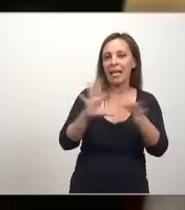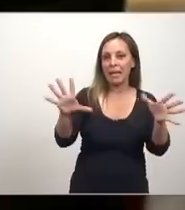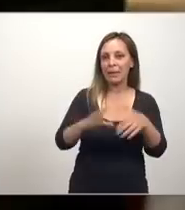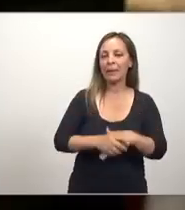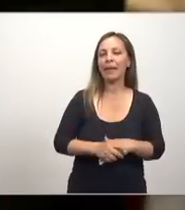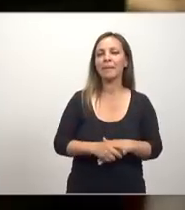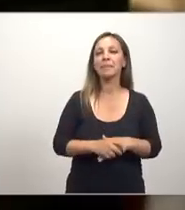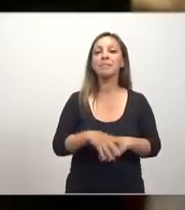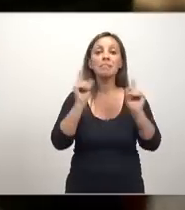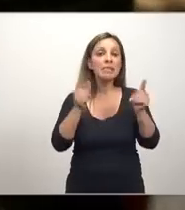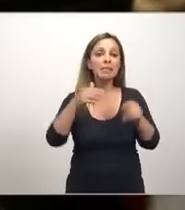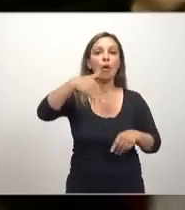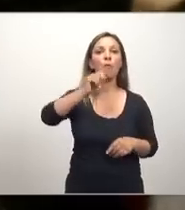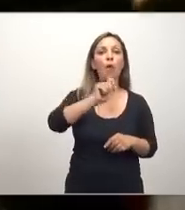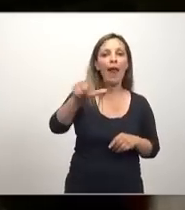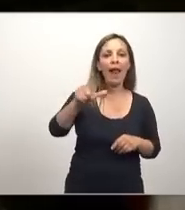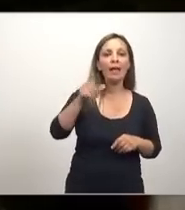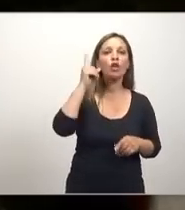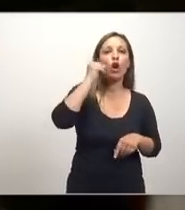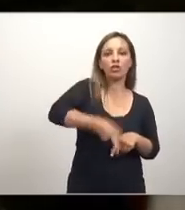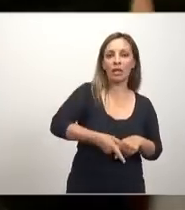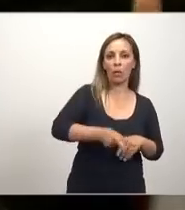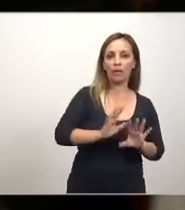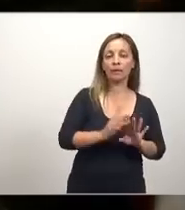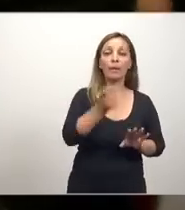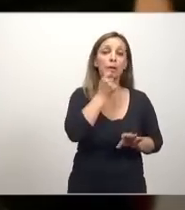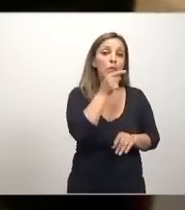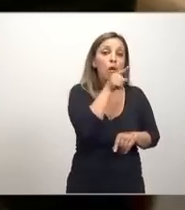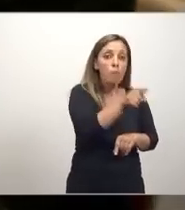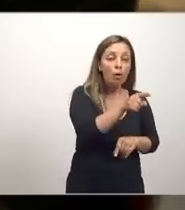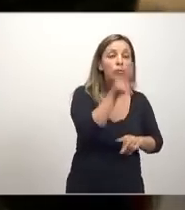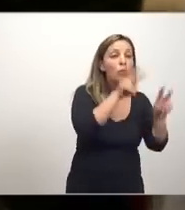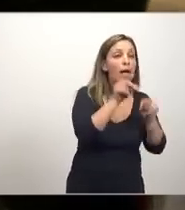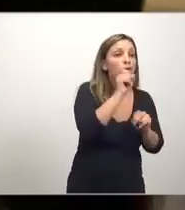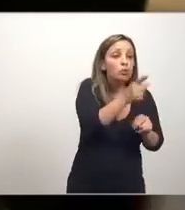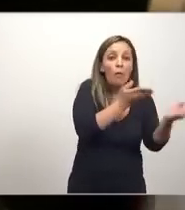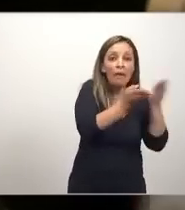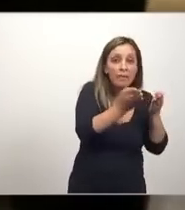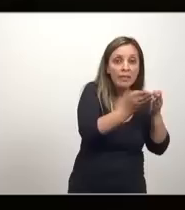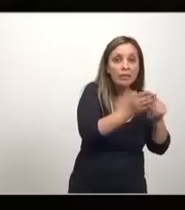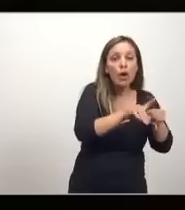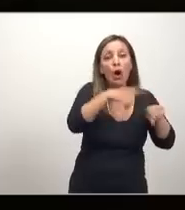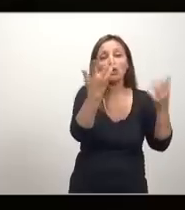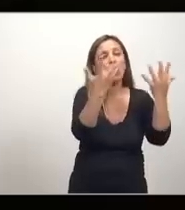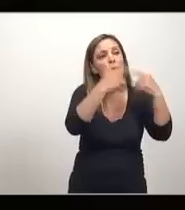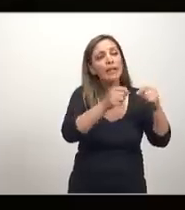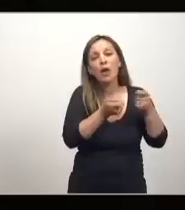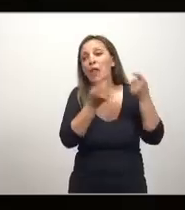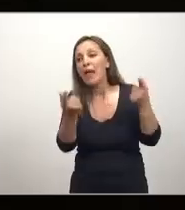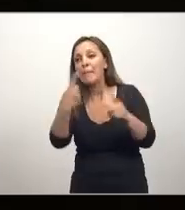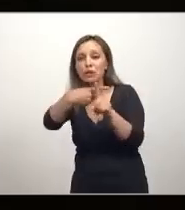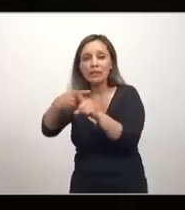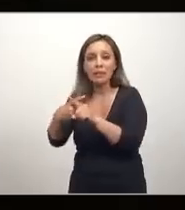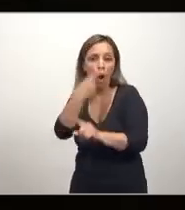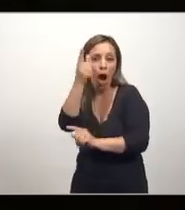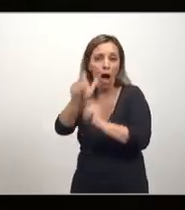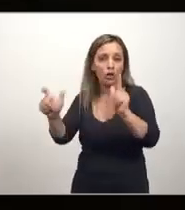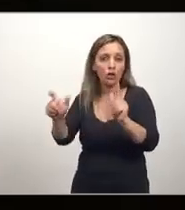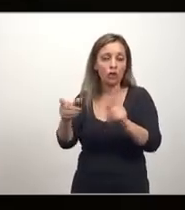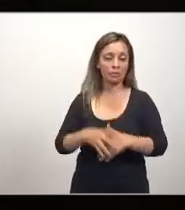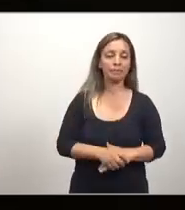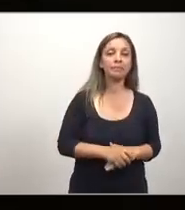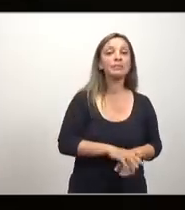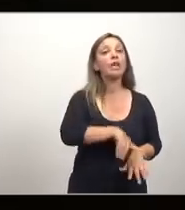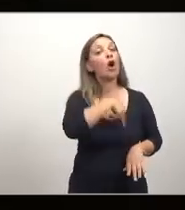la moral consecuencialista. Lo importante son las consecuencias. Tú buscas tu propio lucro y el resto se hará por añadidura. Y esto es grave. Porque hay